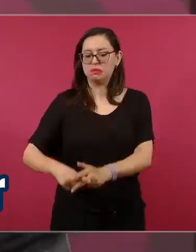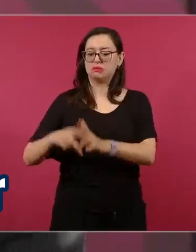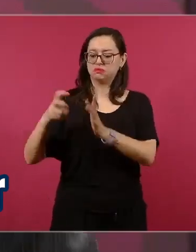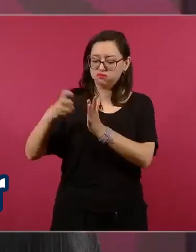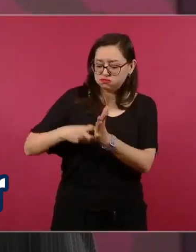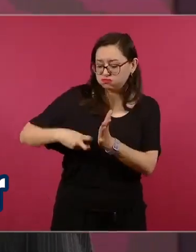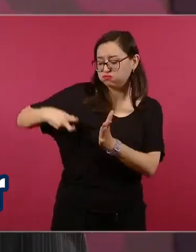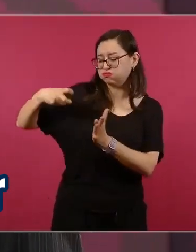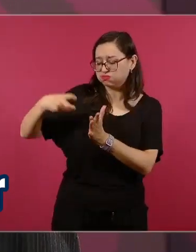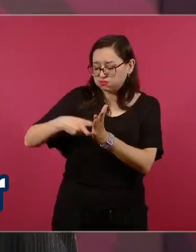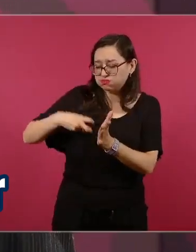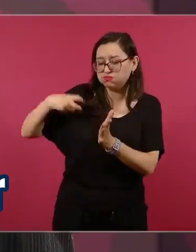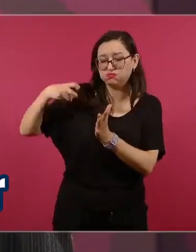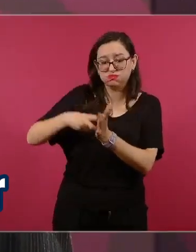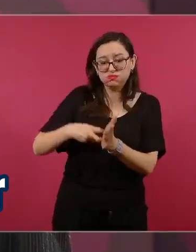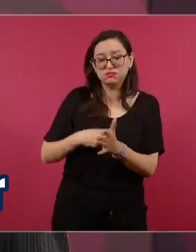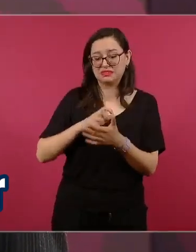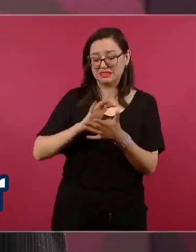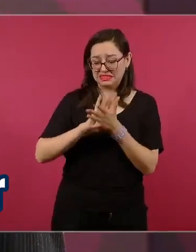primera etapa.